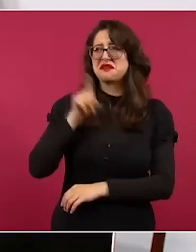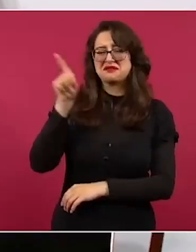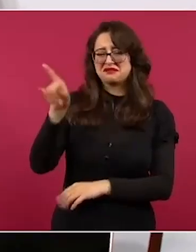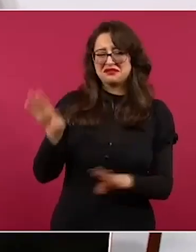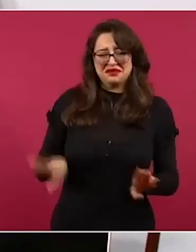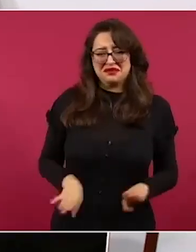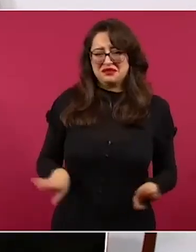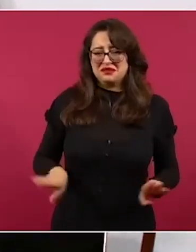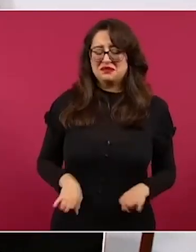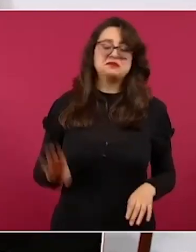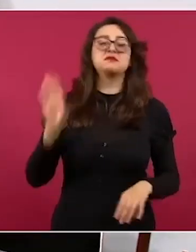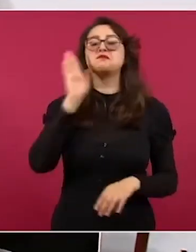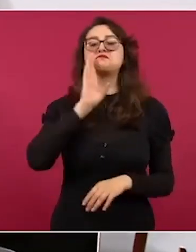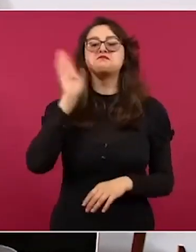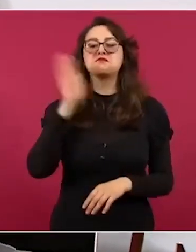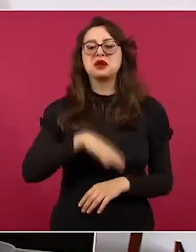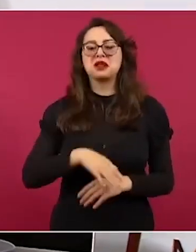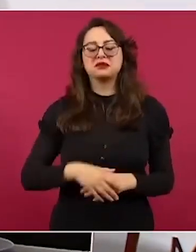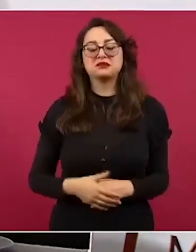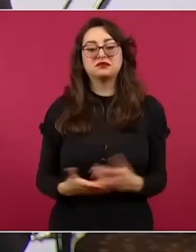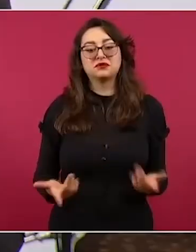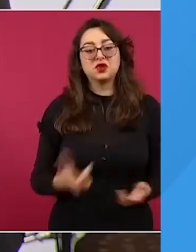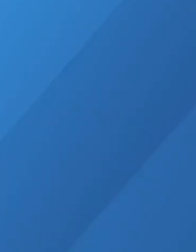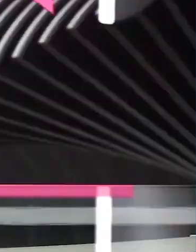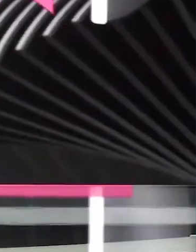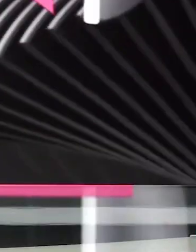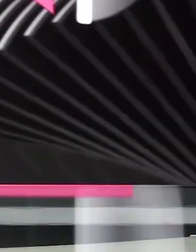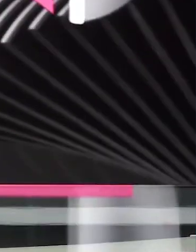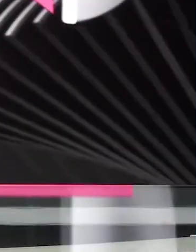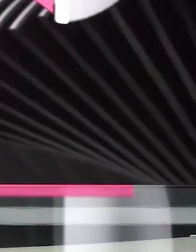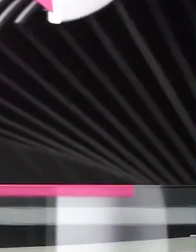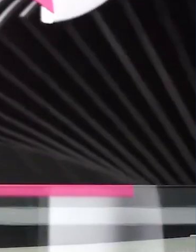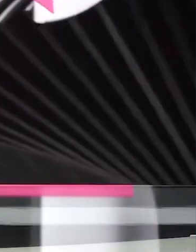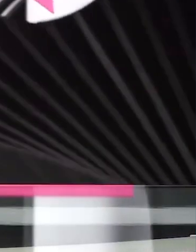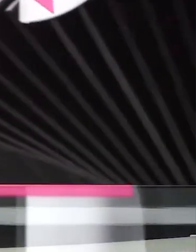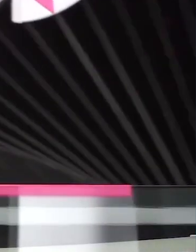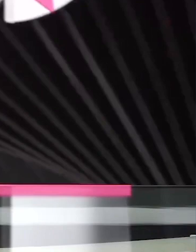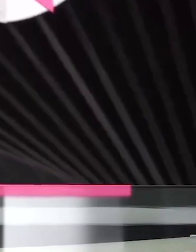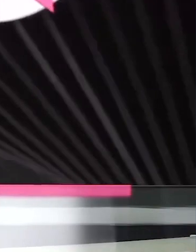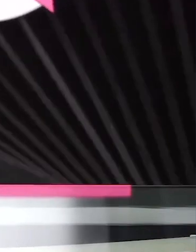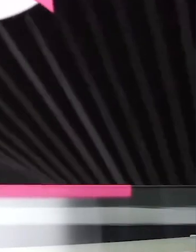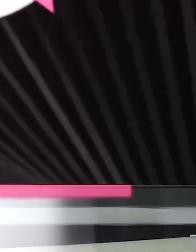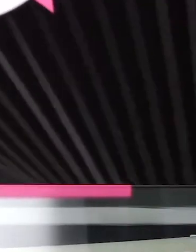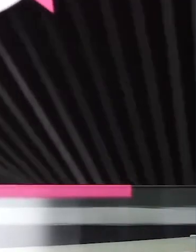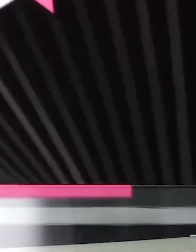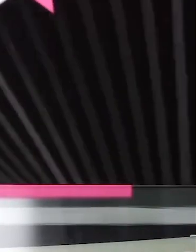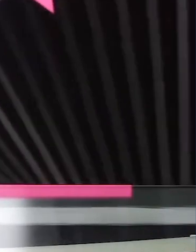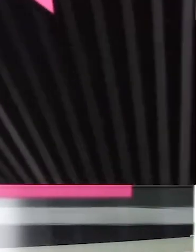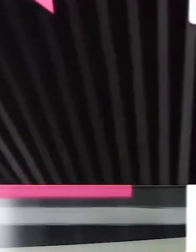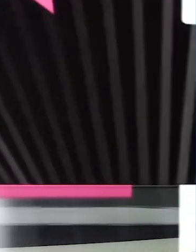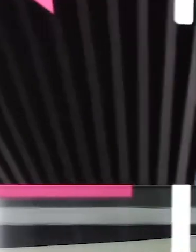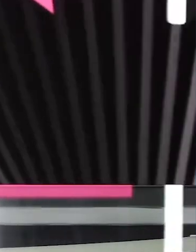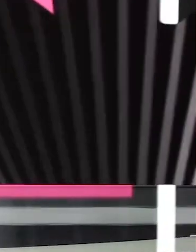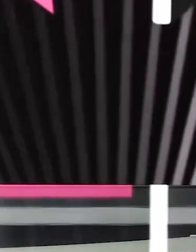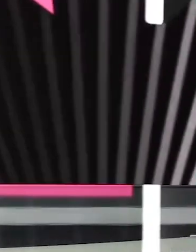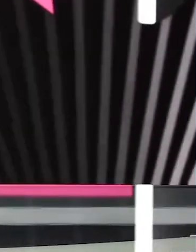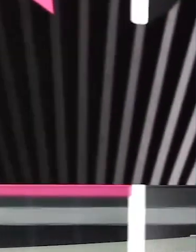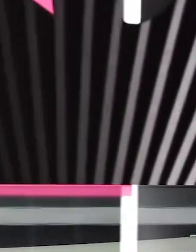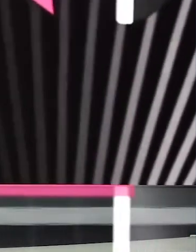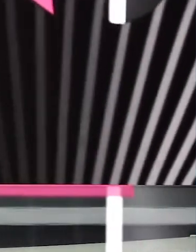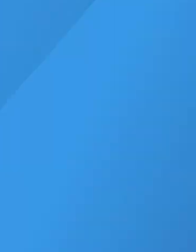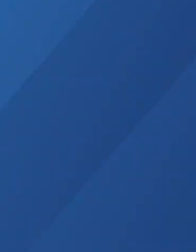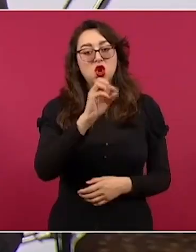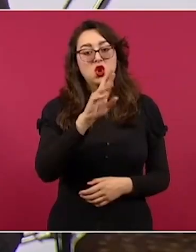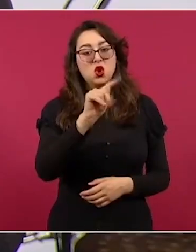Dice Loed de Mola que me quiere hacer una entrevista, imagínense. Uno a uno, como se hacen las entrevistas entre un presidente y un periodista. La